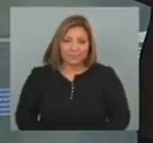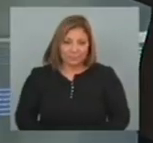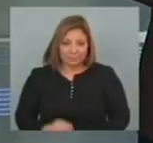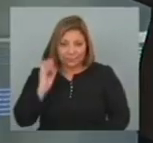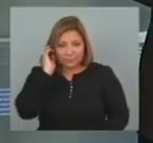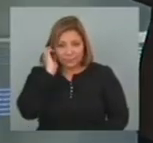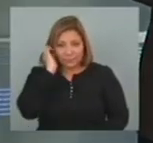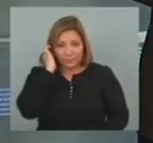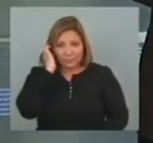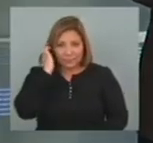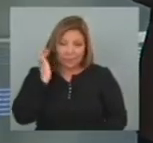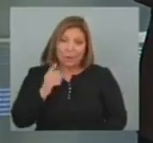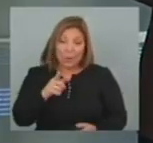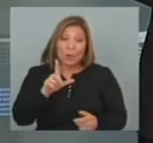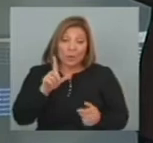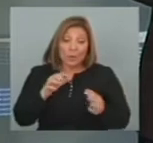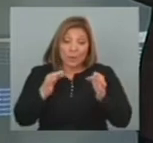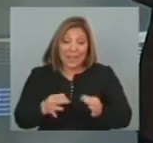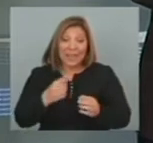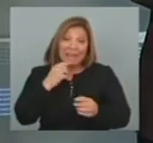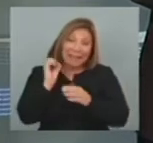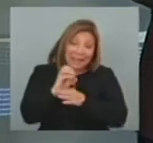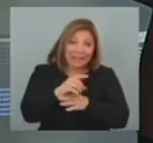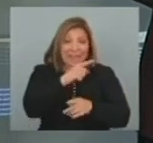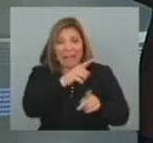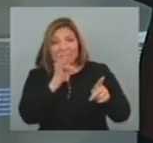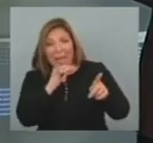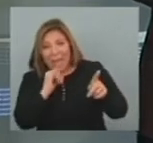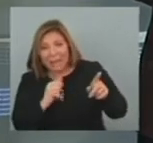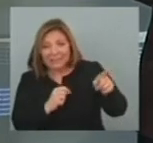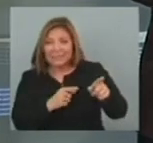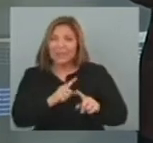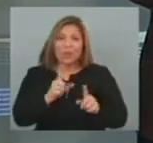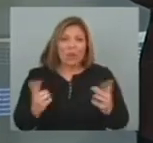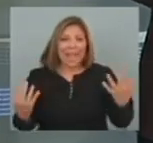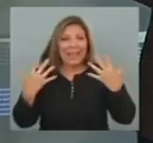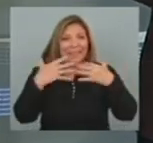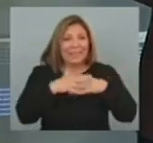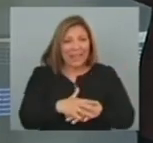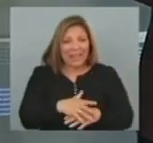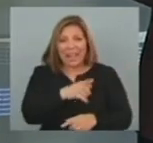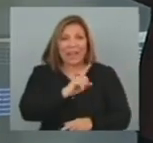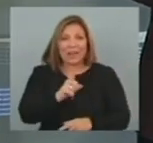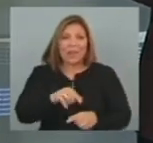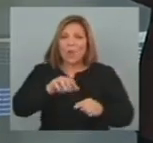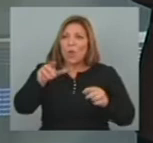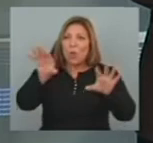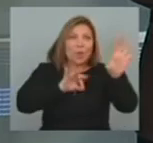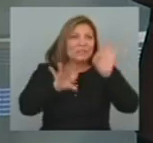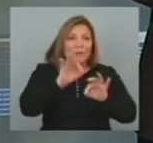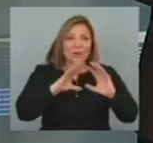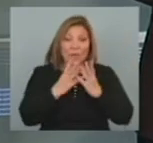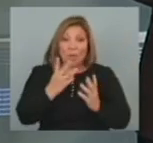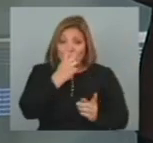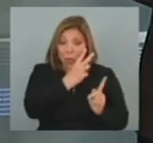Jiménez Se ganó un lugar No más allá de De esas críticas A Tavares De que no integra Jugadores al proceso Y a la selección mayor Desde el